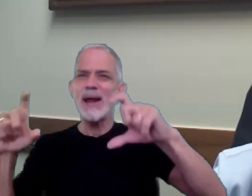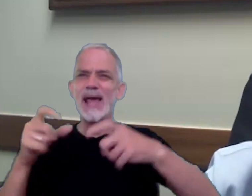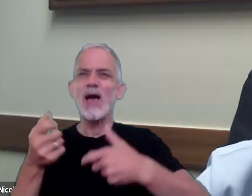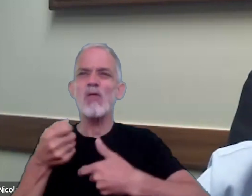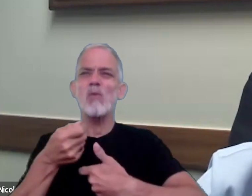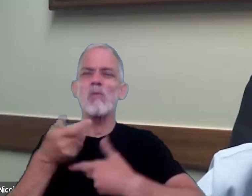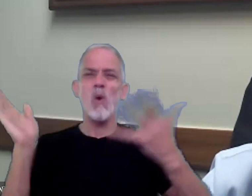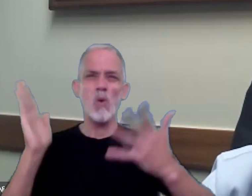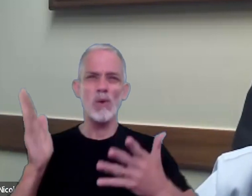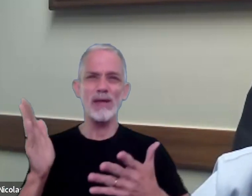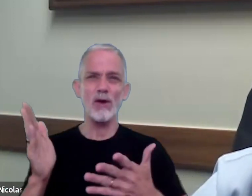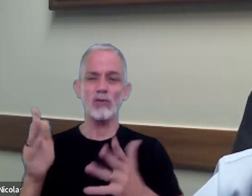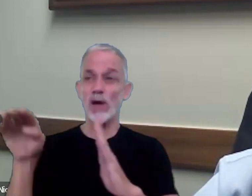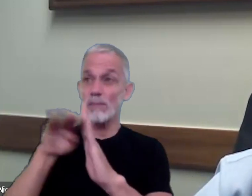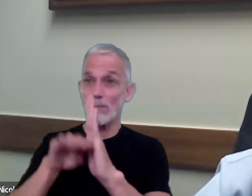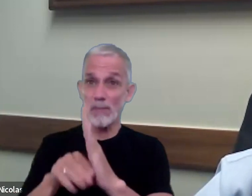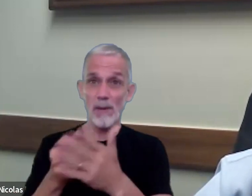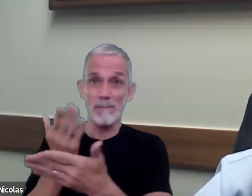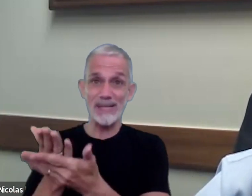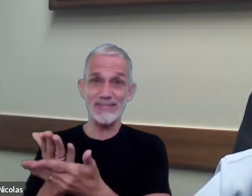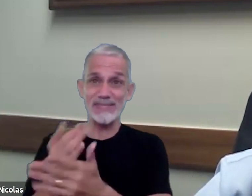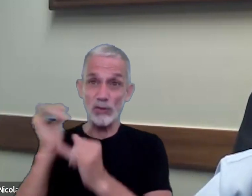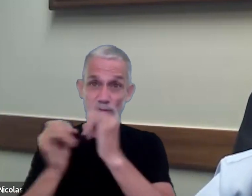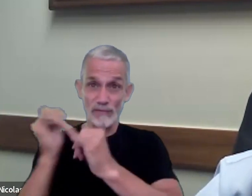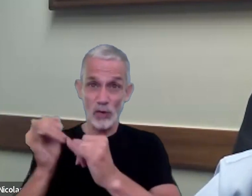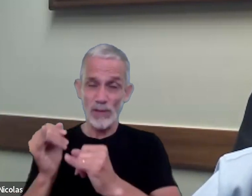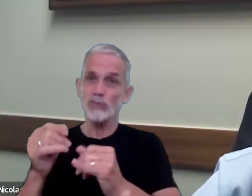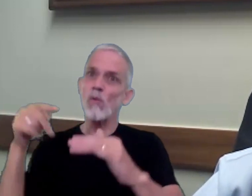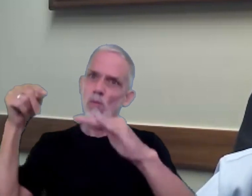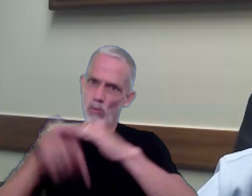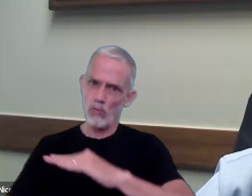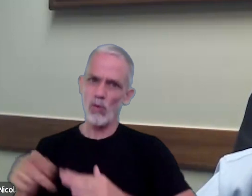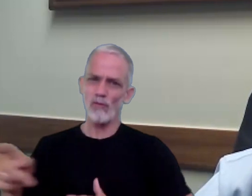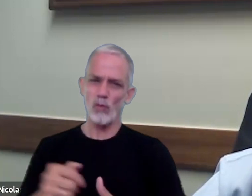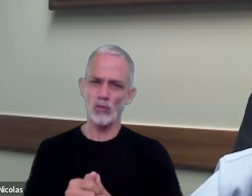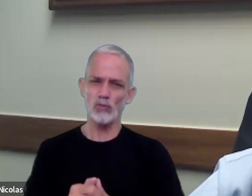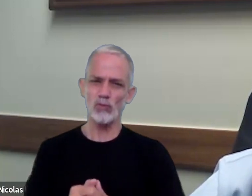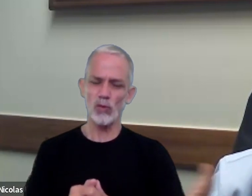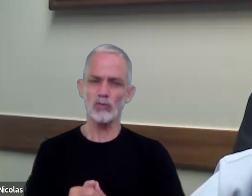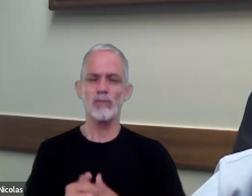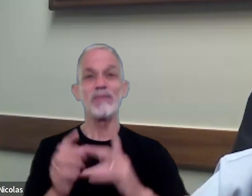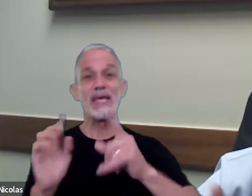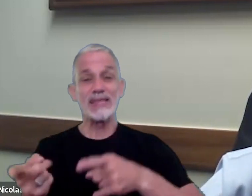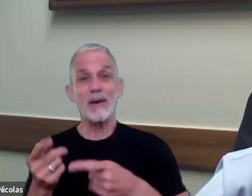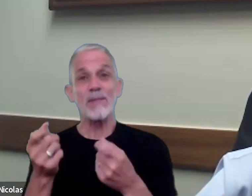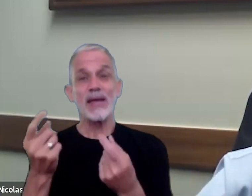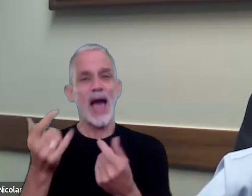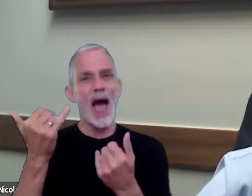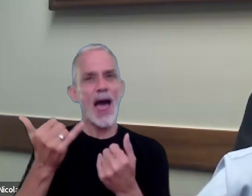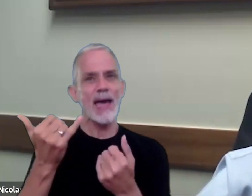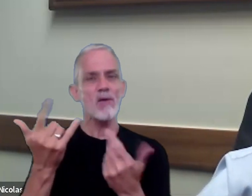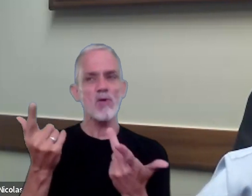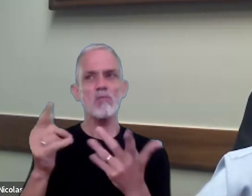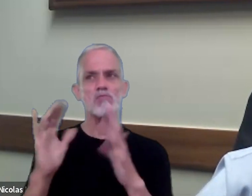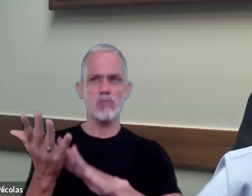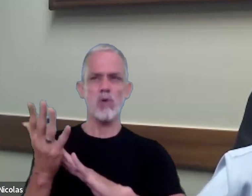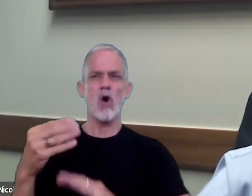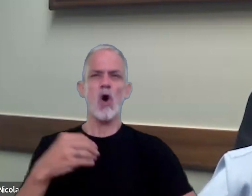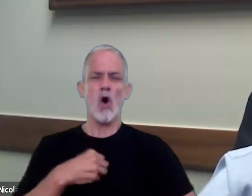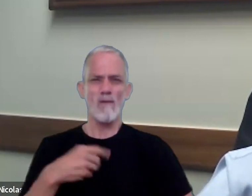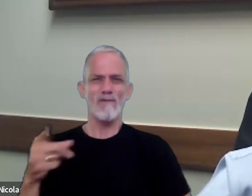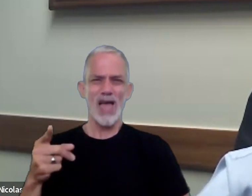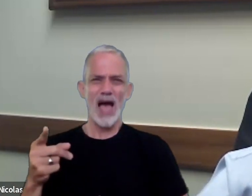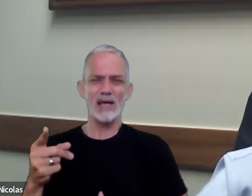y tienen requisitos de presentación de información exhaustivos lo cual también da un marco de confianza